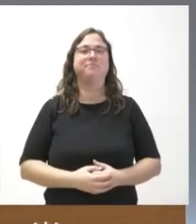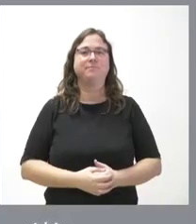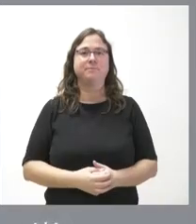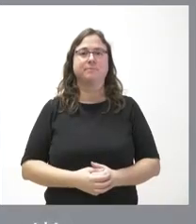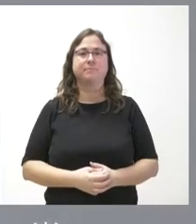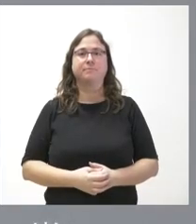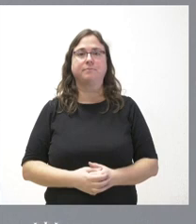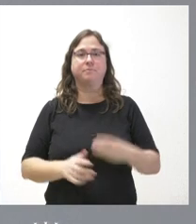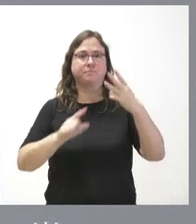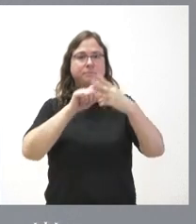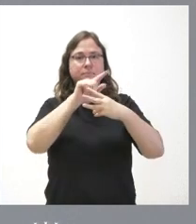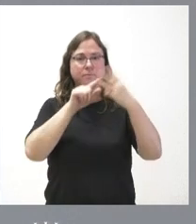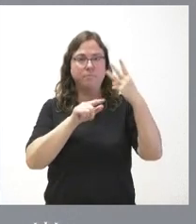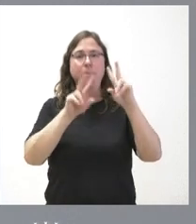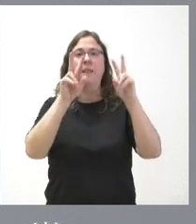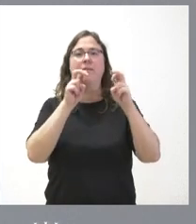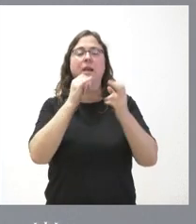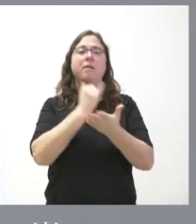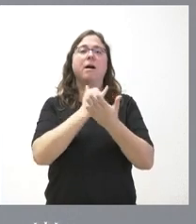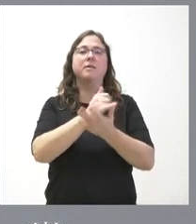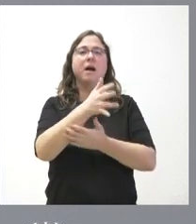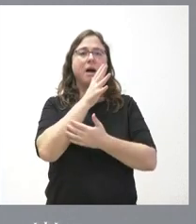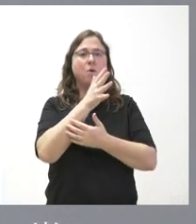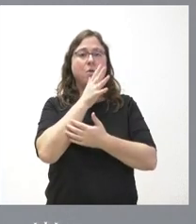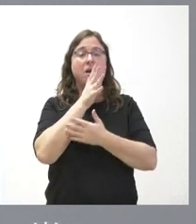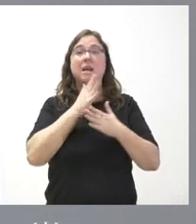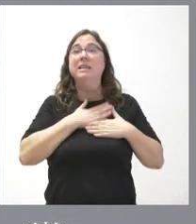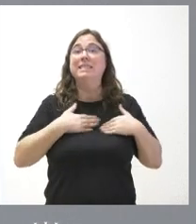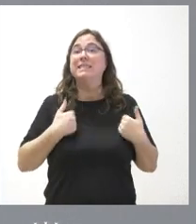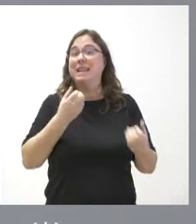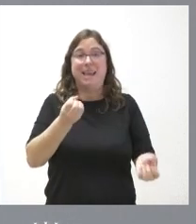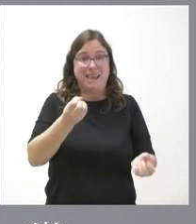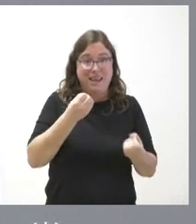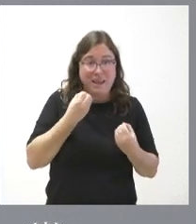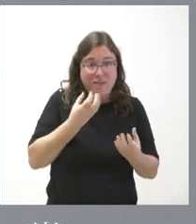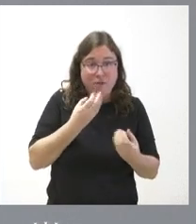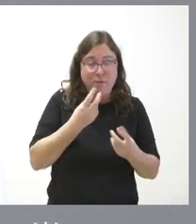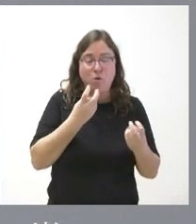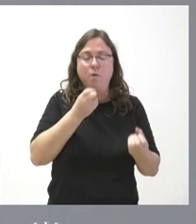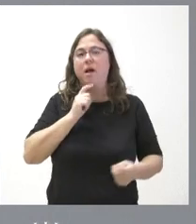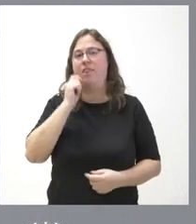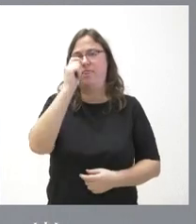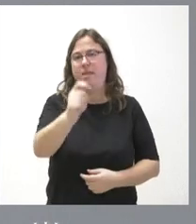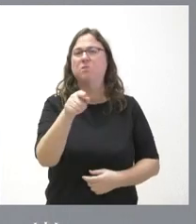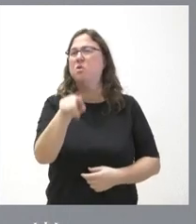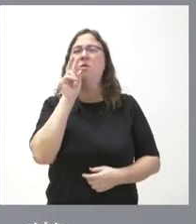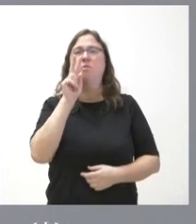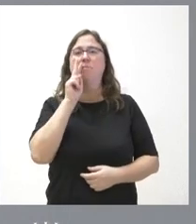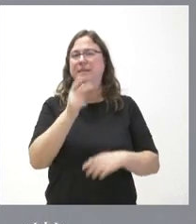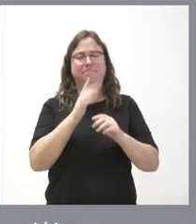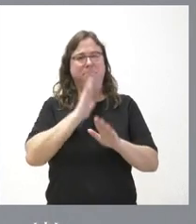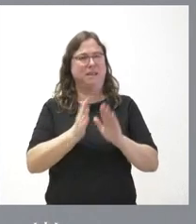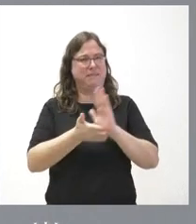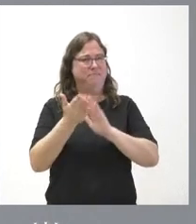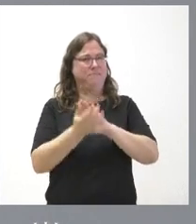pues tres cuestiones plantea el tema de las cartas de agua cualquier información que tengamos se las iremos dando como usted ve todas las luces apuntan a que el